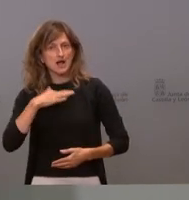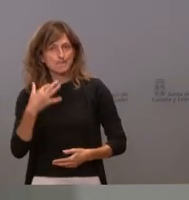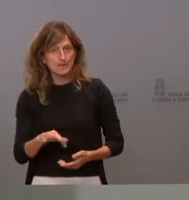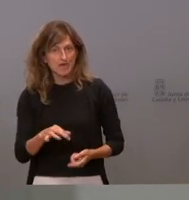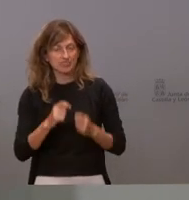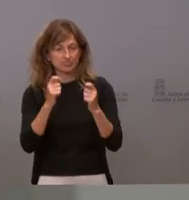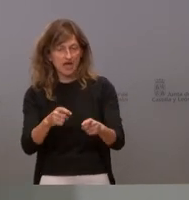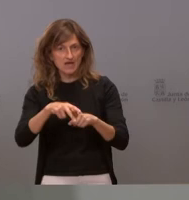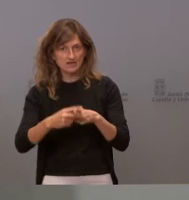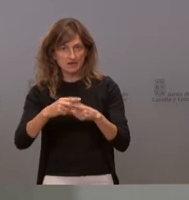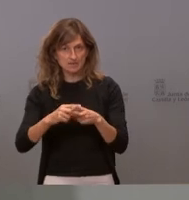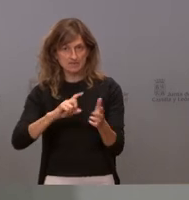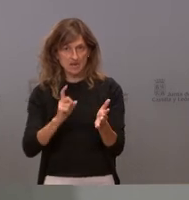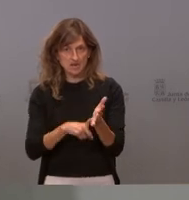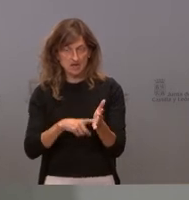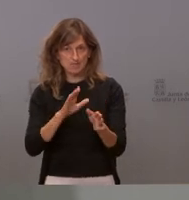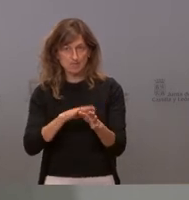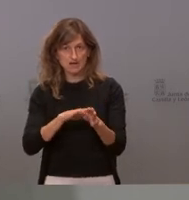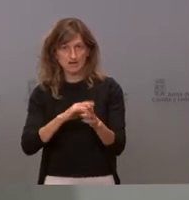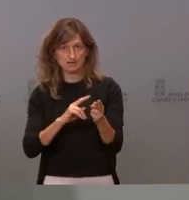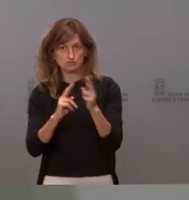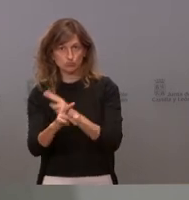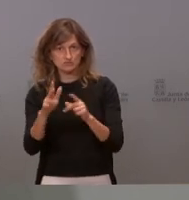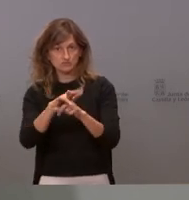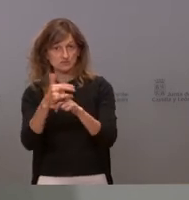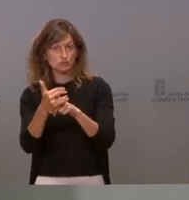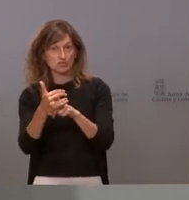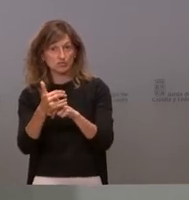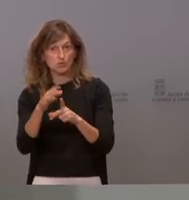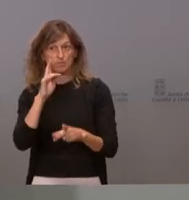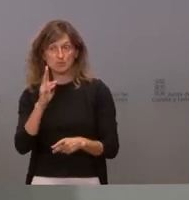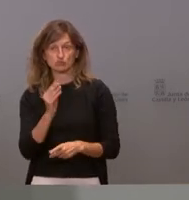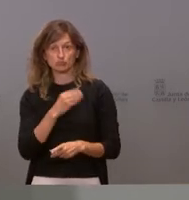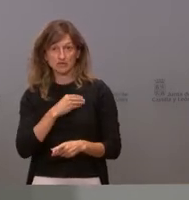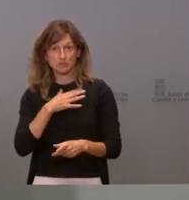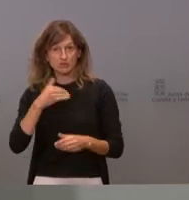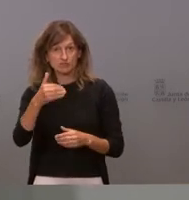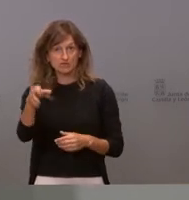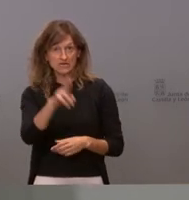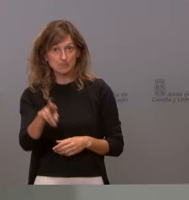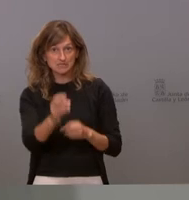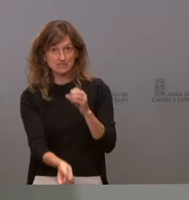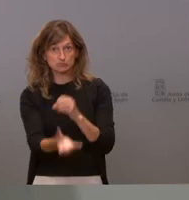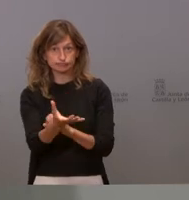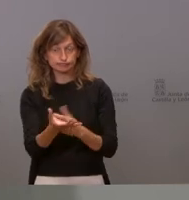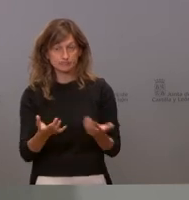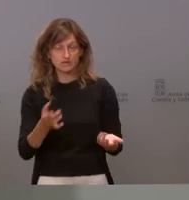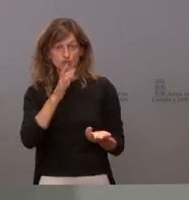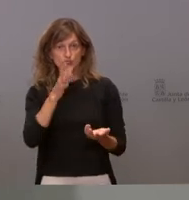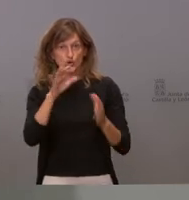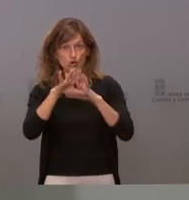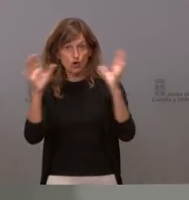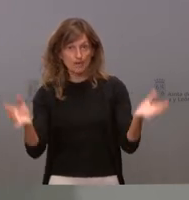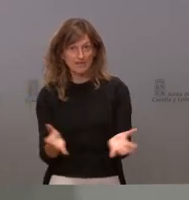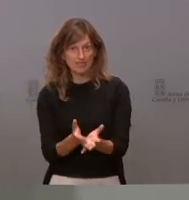de las herramientas necesarias para afrontar una situación que desgraciadamente se puede repetir porque la globalización